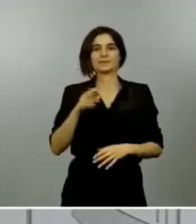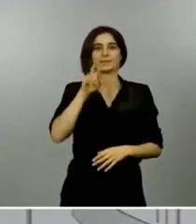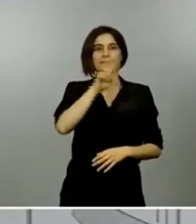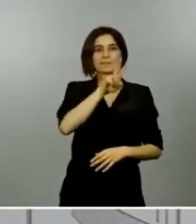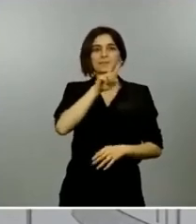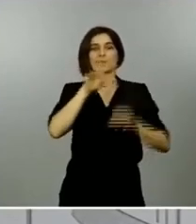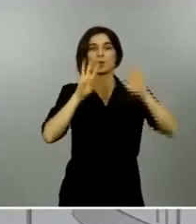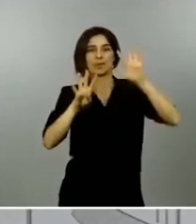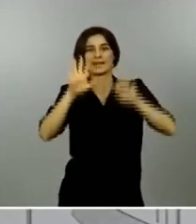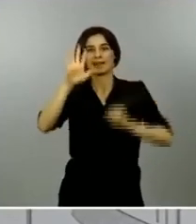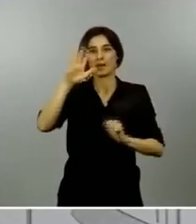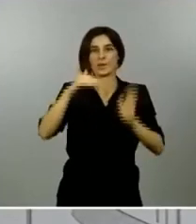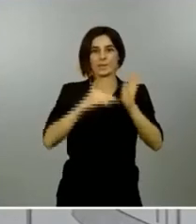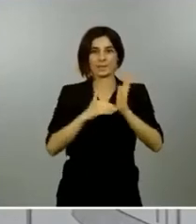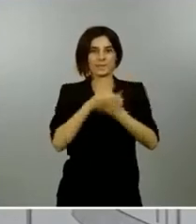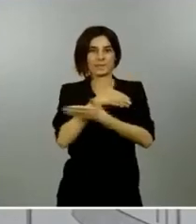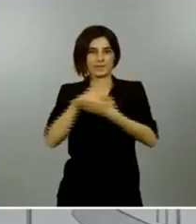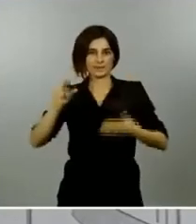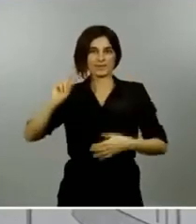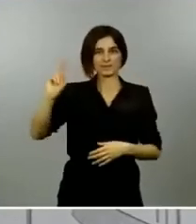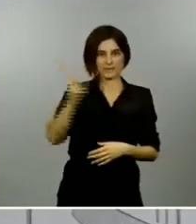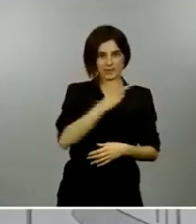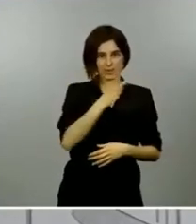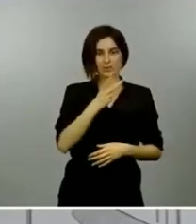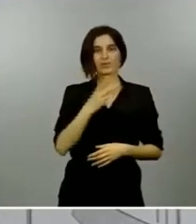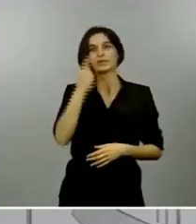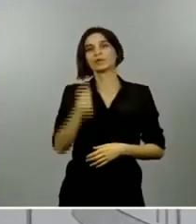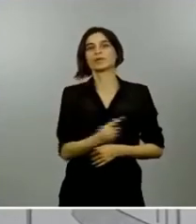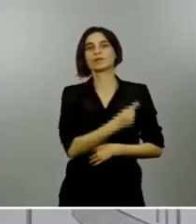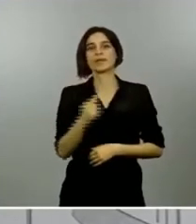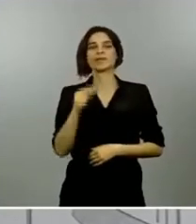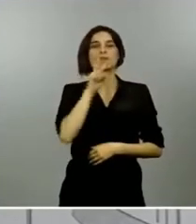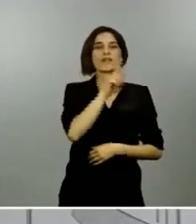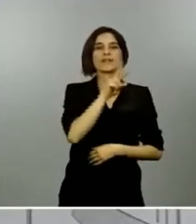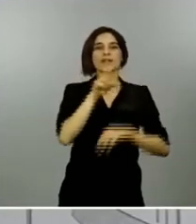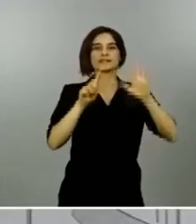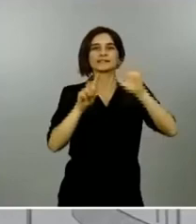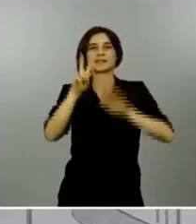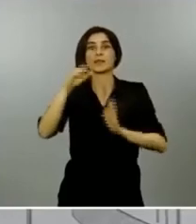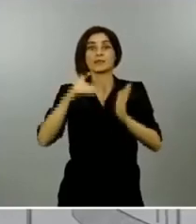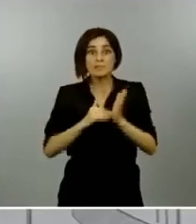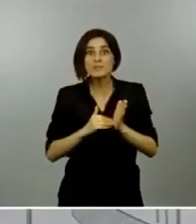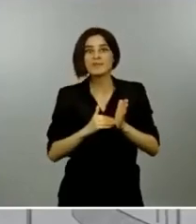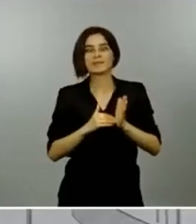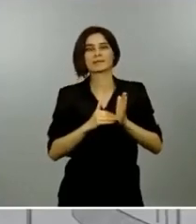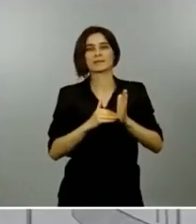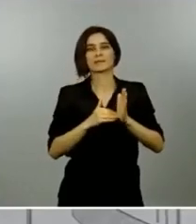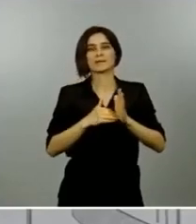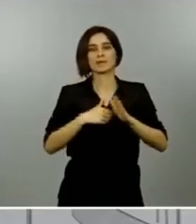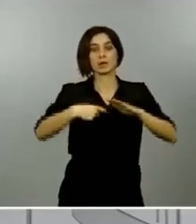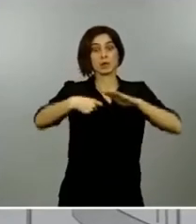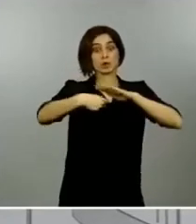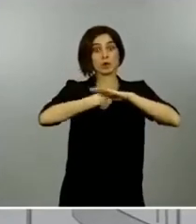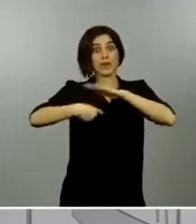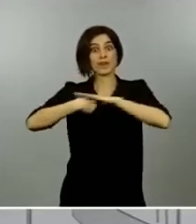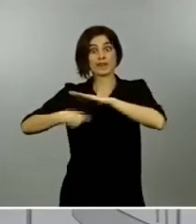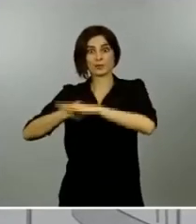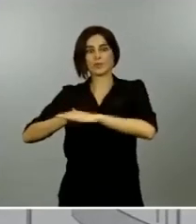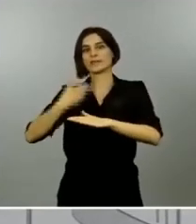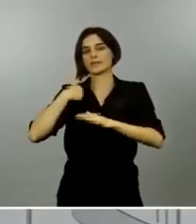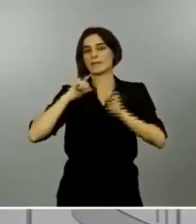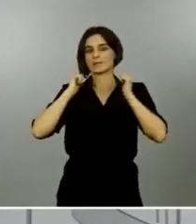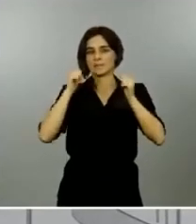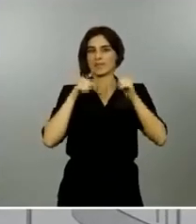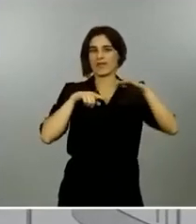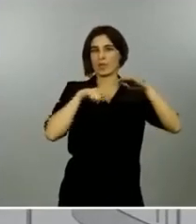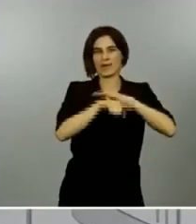y las operaciones están efectivamente en 262.000 operaciones las que hemos ejecutado ya a lo largo de estas de